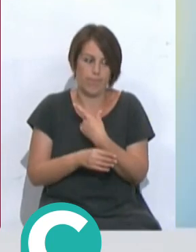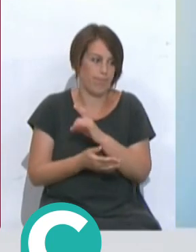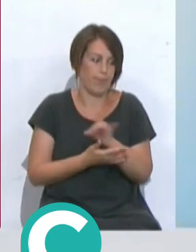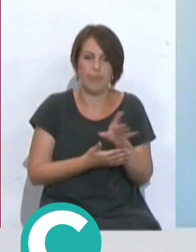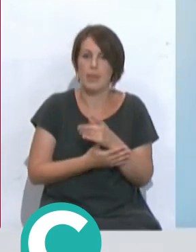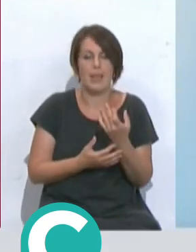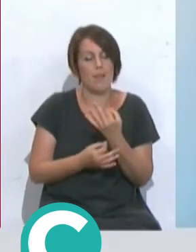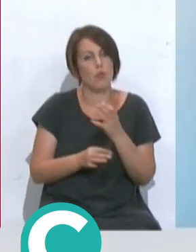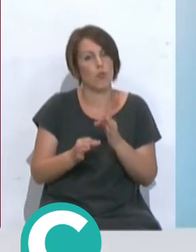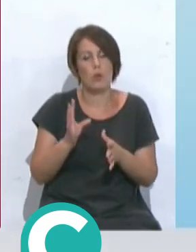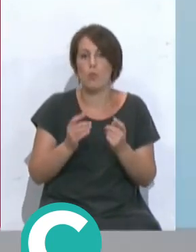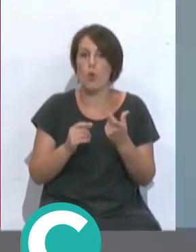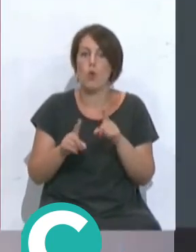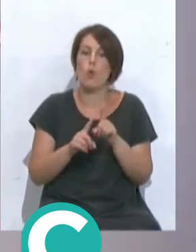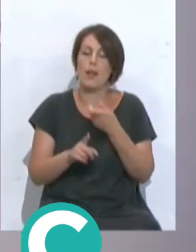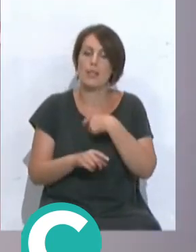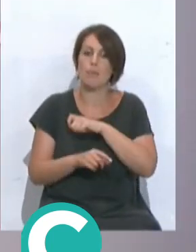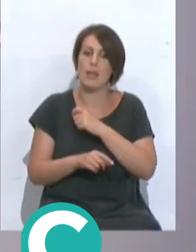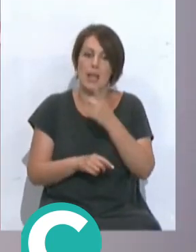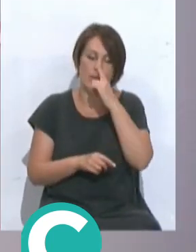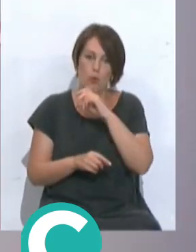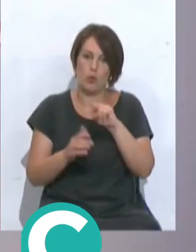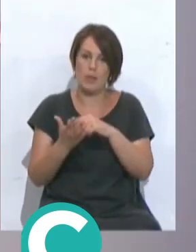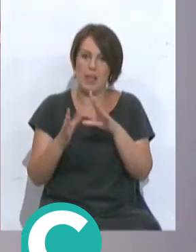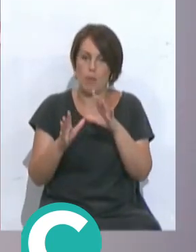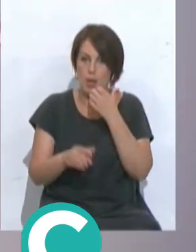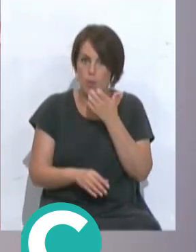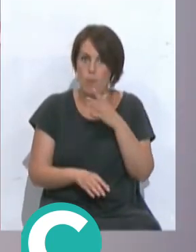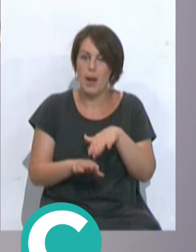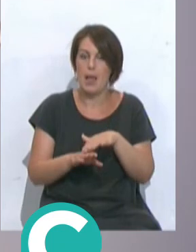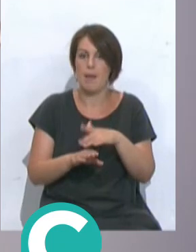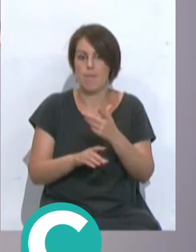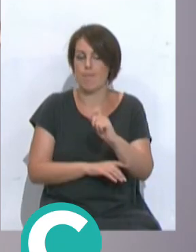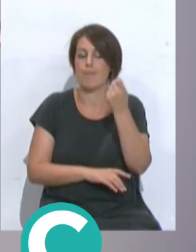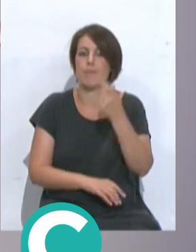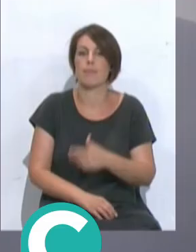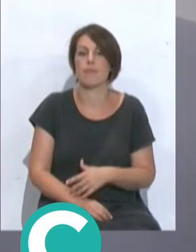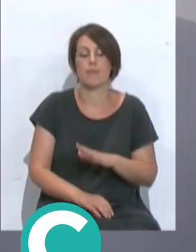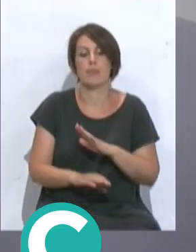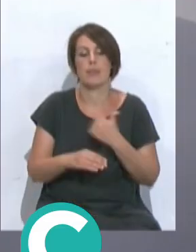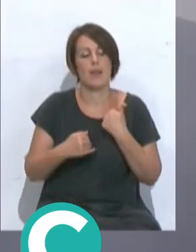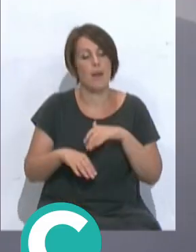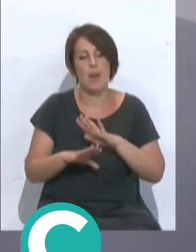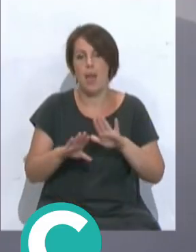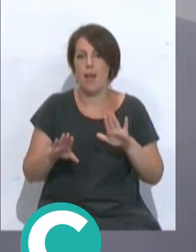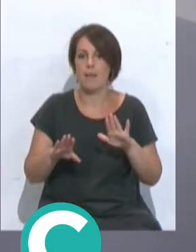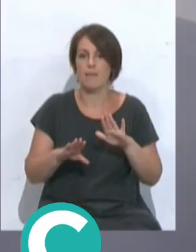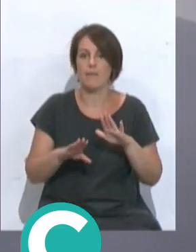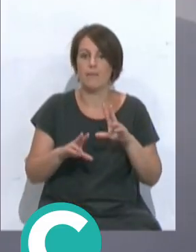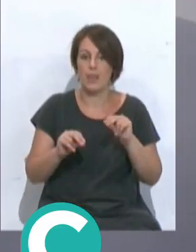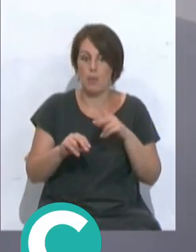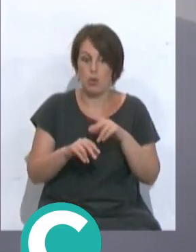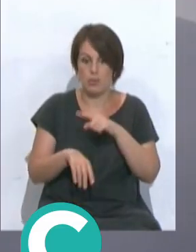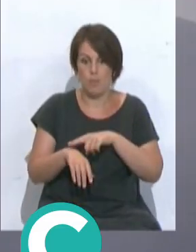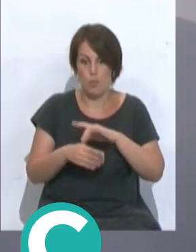que tener esa dosis de fortuna como la tuvo España en 2010 por ejemplo para quedar campeón y ya para finalizar Jesús que nos ha pasado el